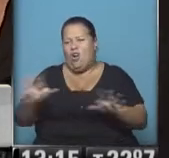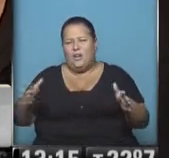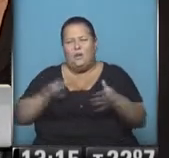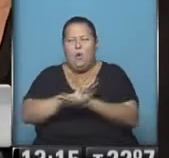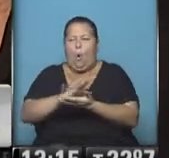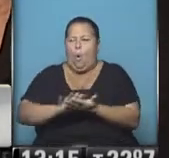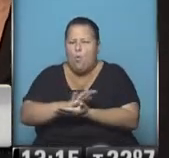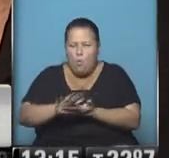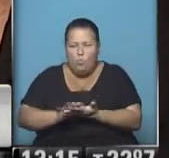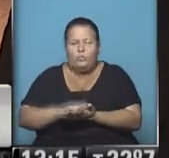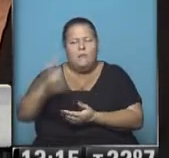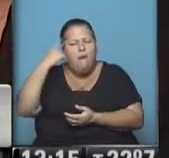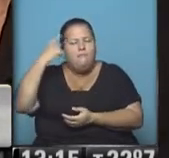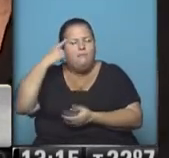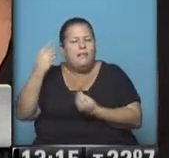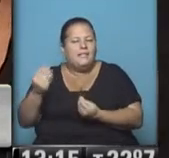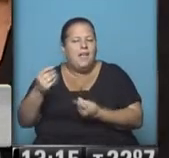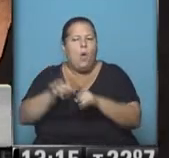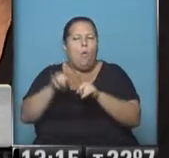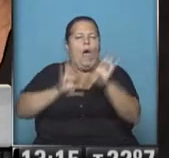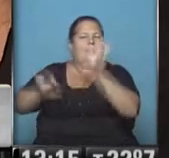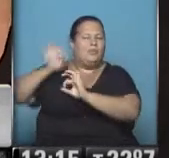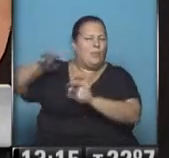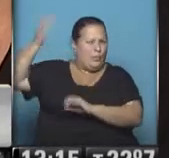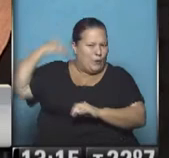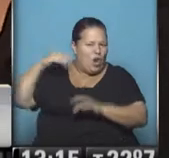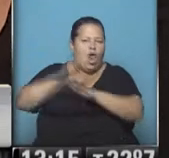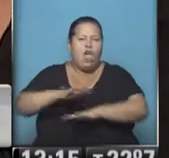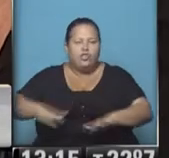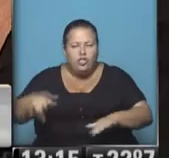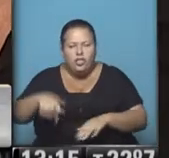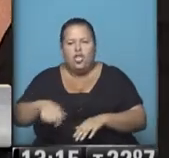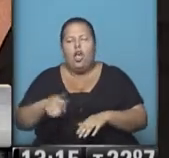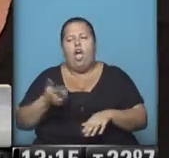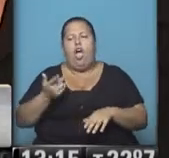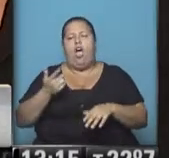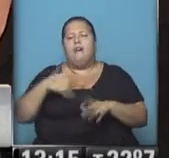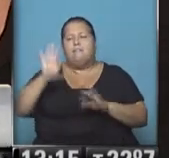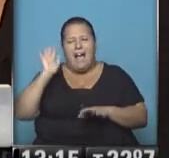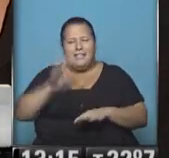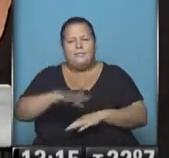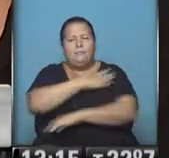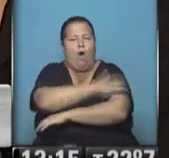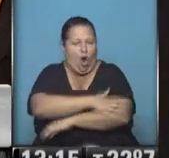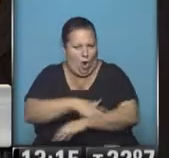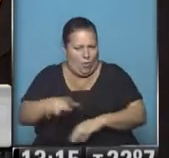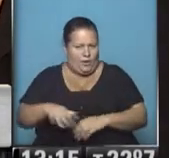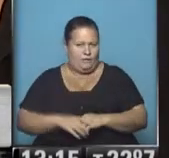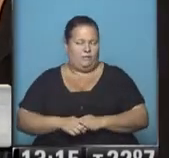corrupta que sigue pensando como en el siglo pasado, que los niños, especialmente los niños pobres,